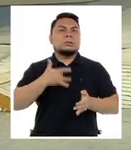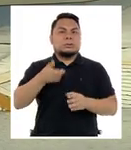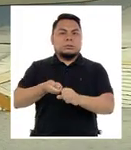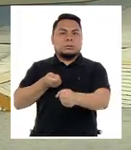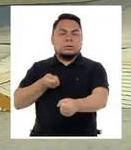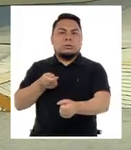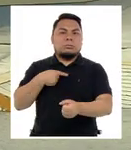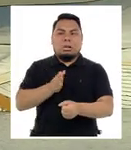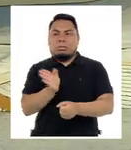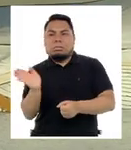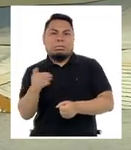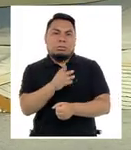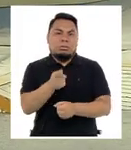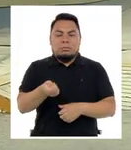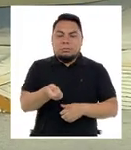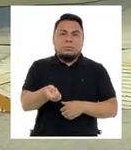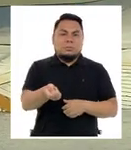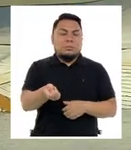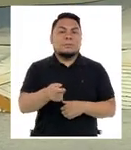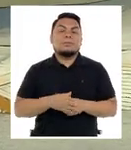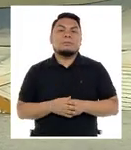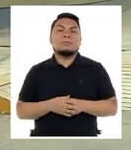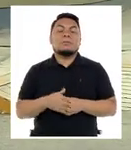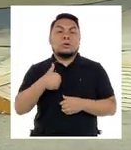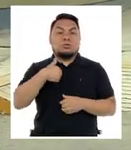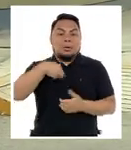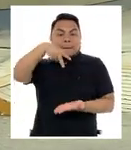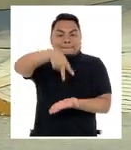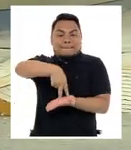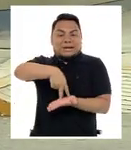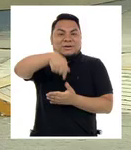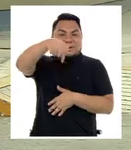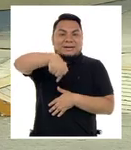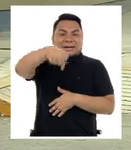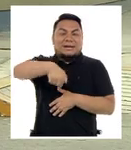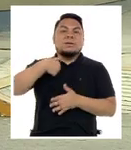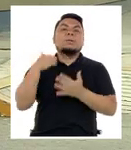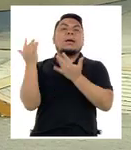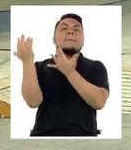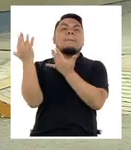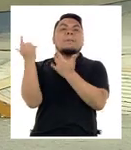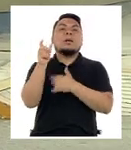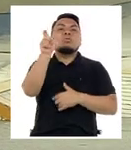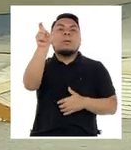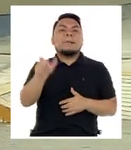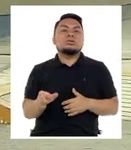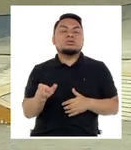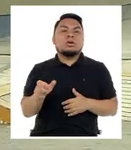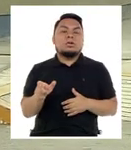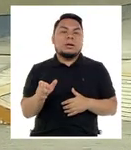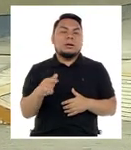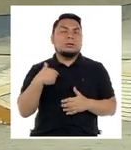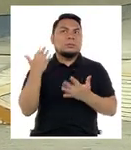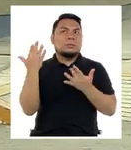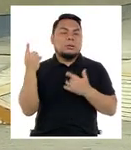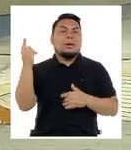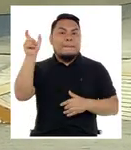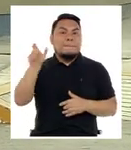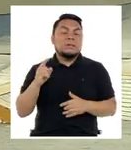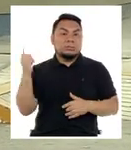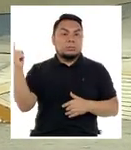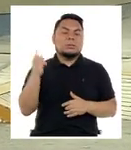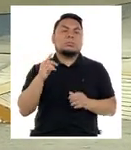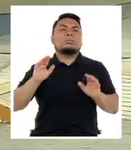no cruzar torcido o chueco, como se dice. Yo me paro aquí y voy a esperar que venga una persona, sobre todo